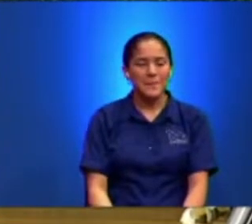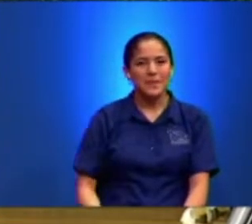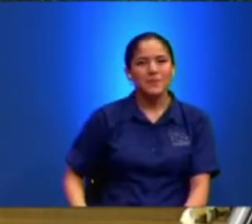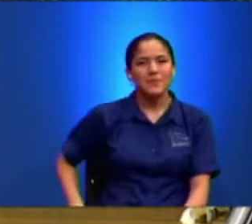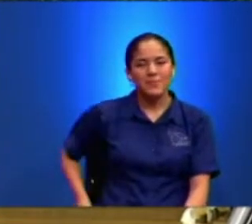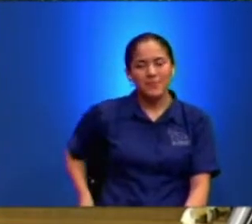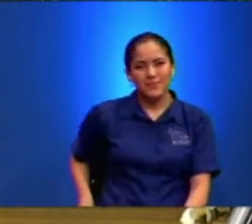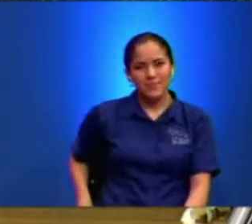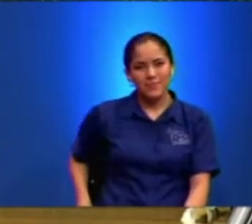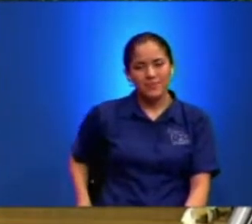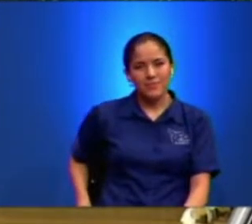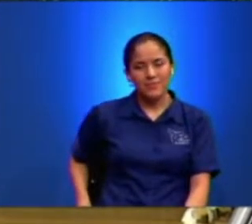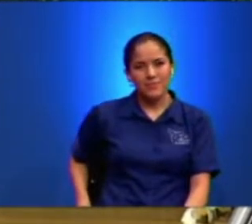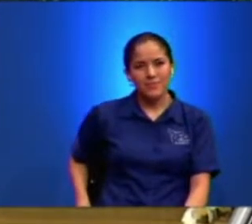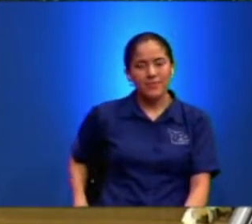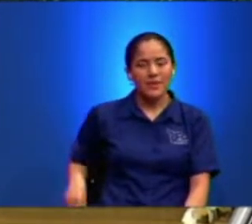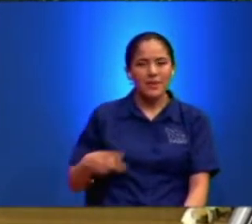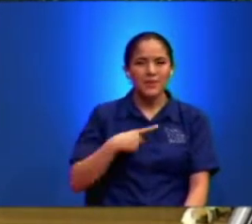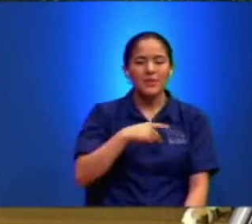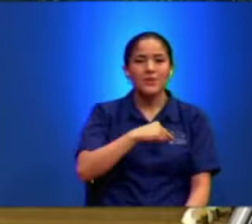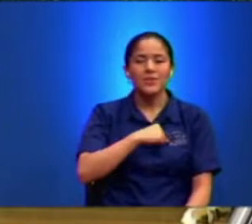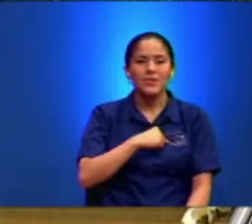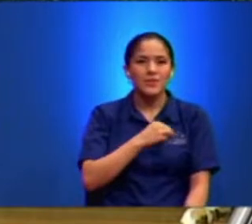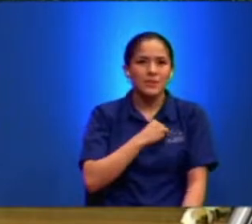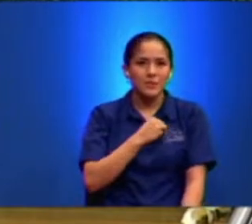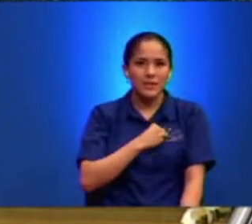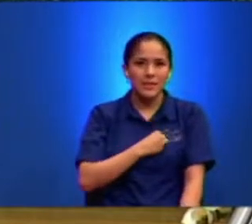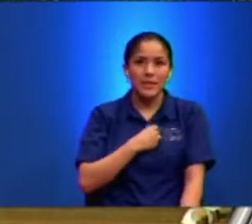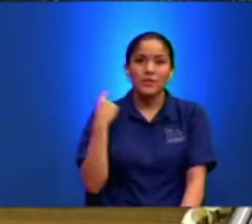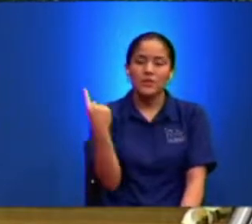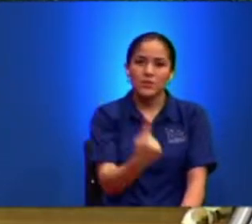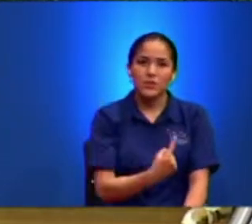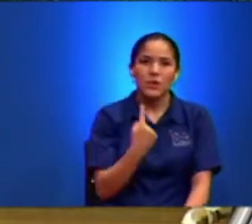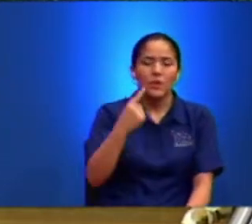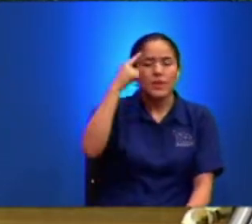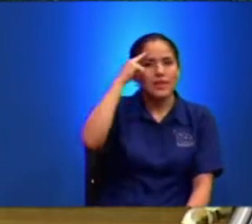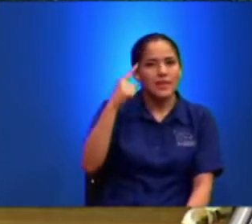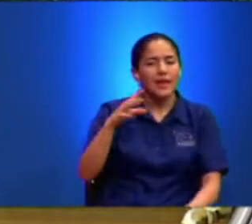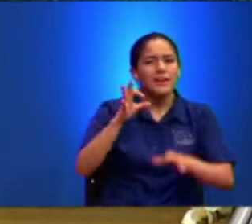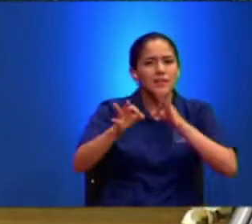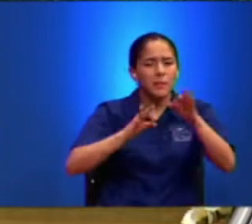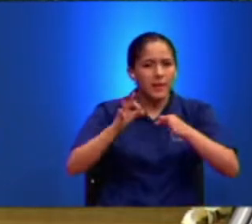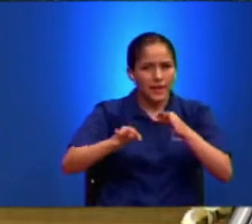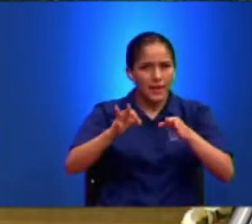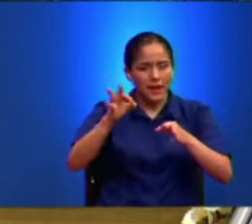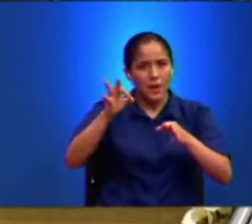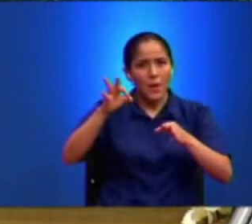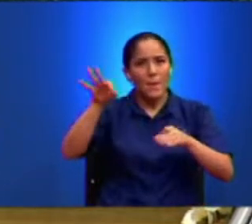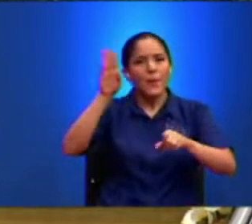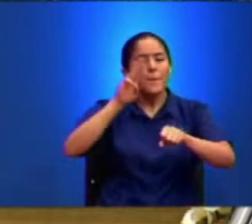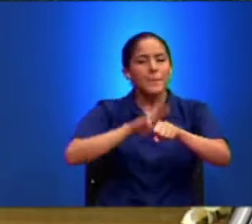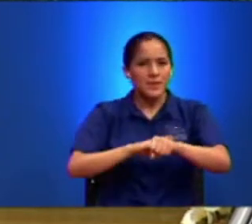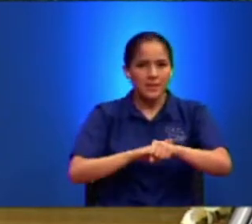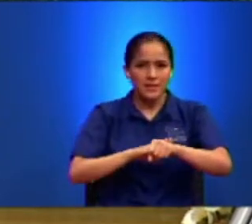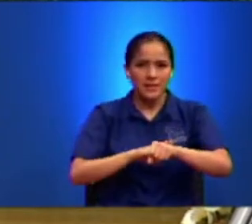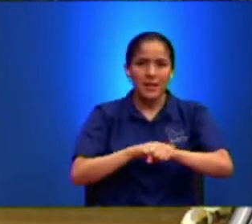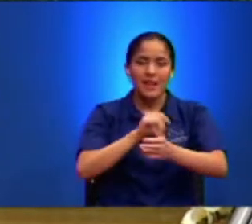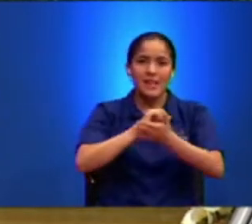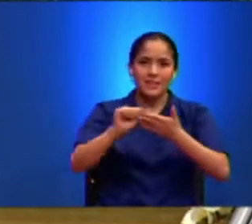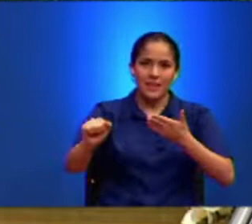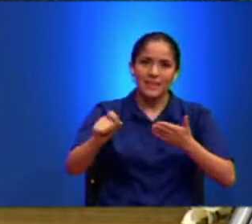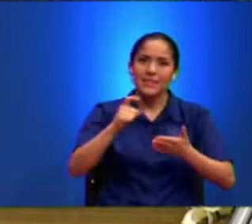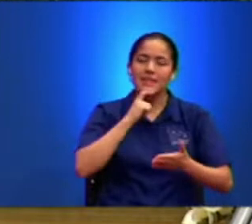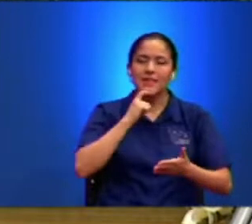Hemos estado tratando durante todo el día de explicar un poquitito más de la Santa Cena Antes de